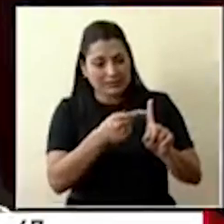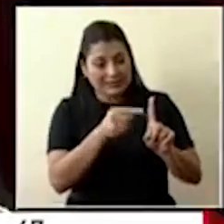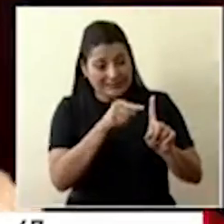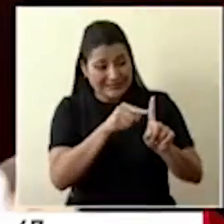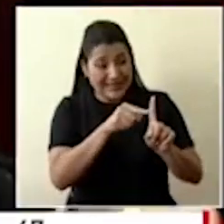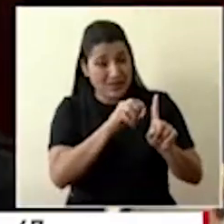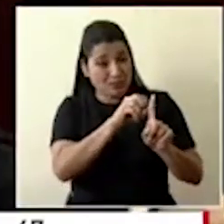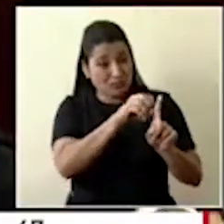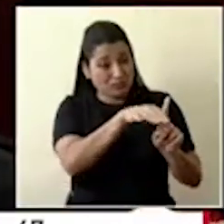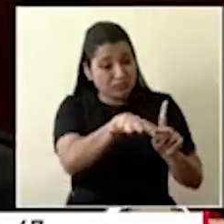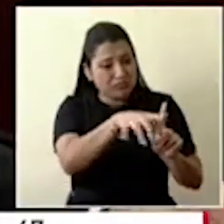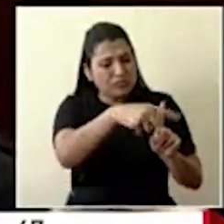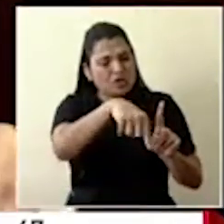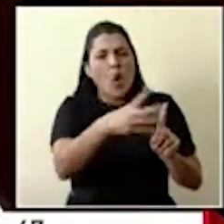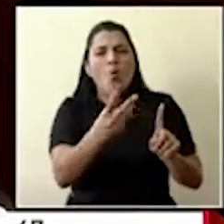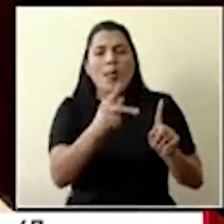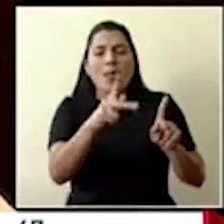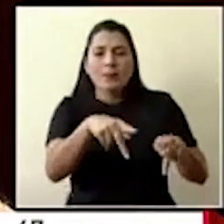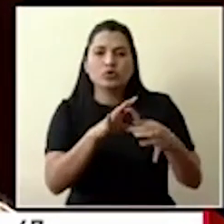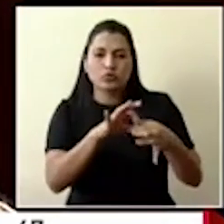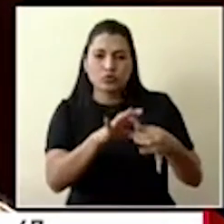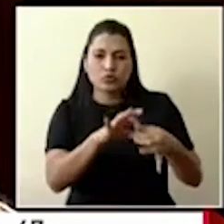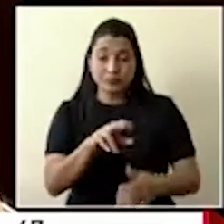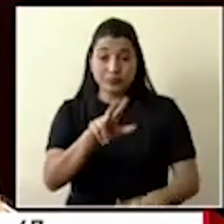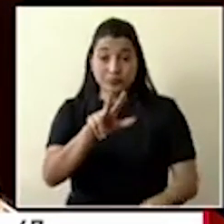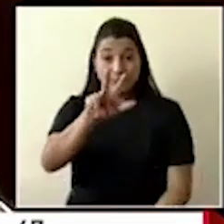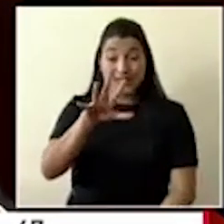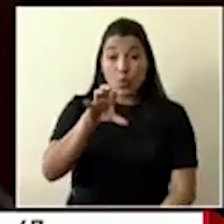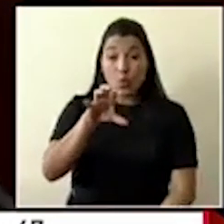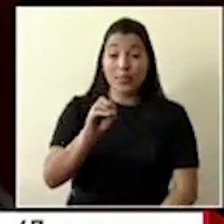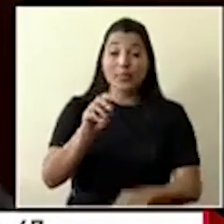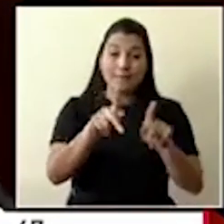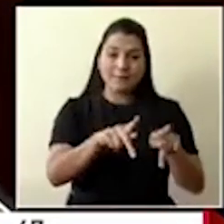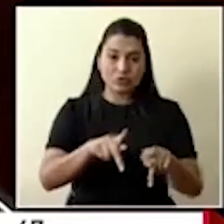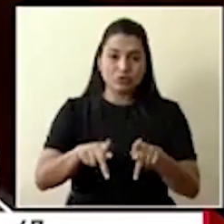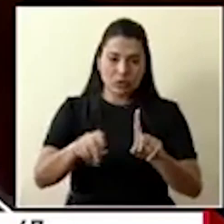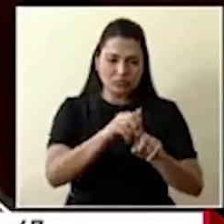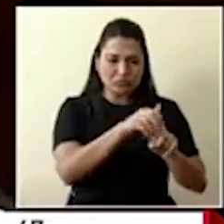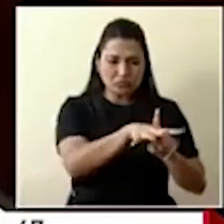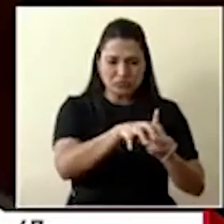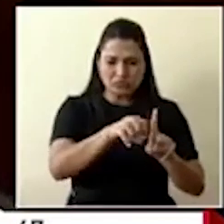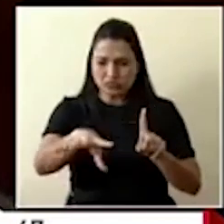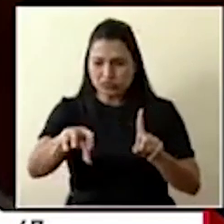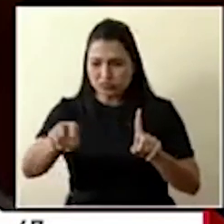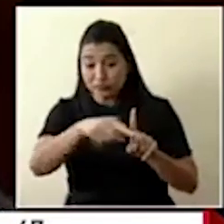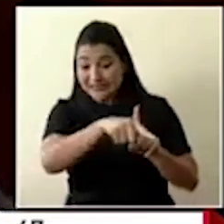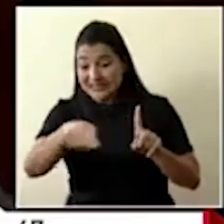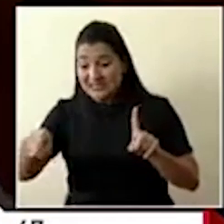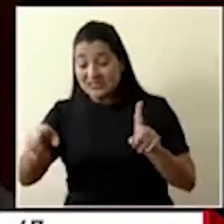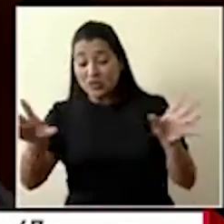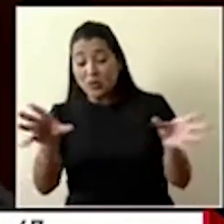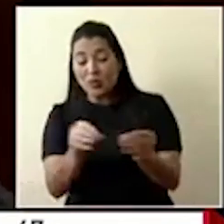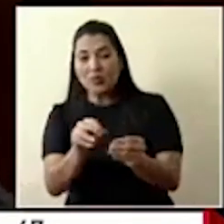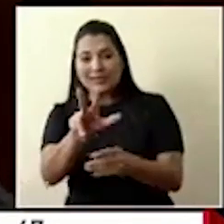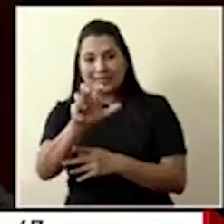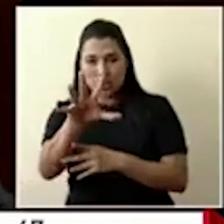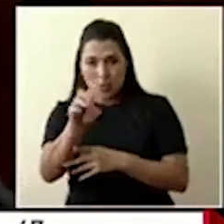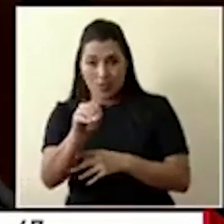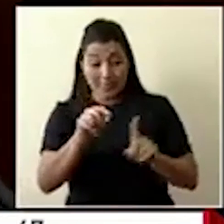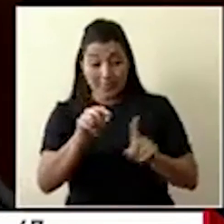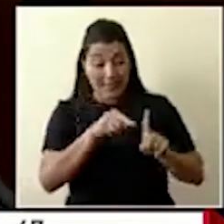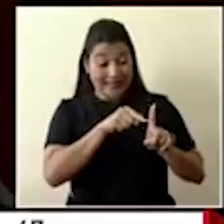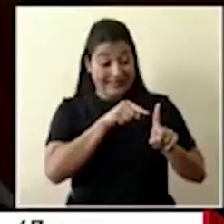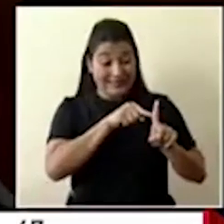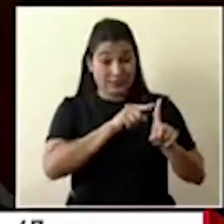en total, son 350 personas distribuidas en los clústeres más grandes, en los clústeres que son 16 en total,